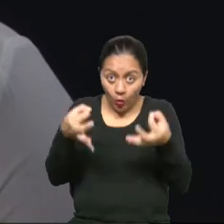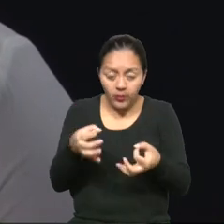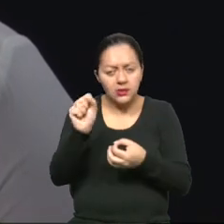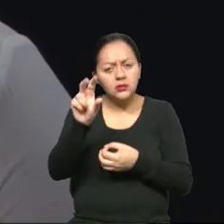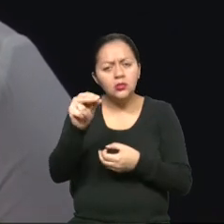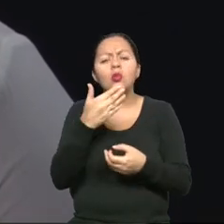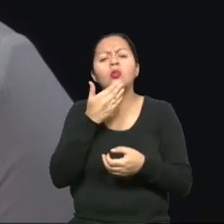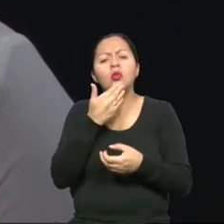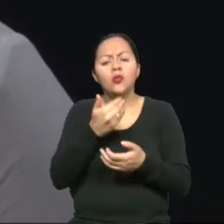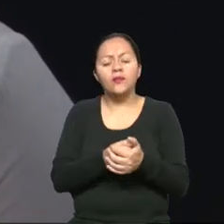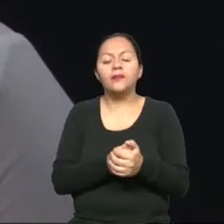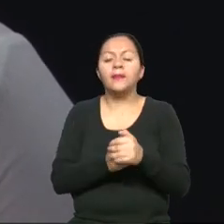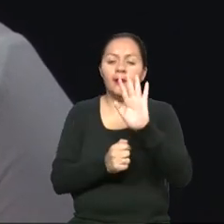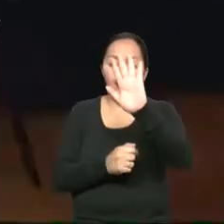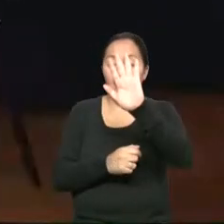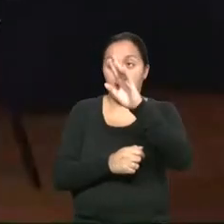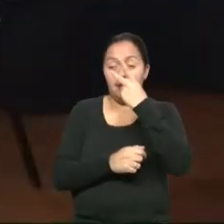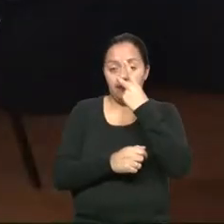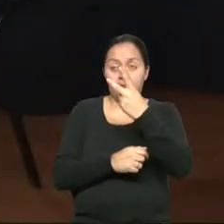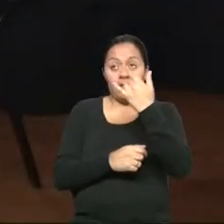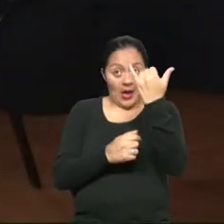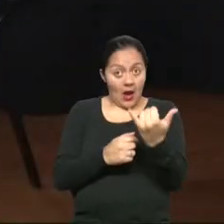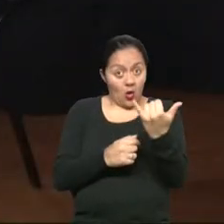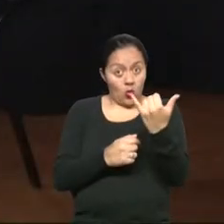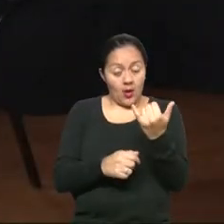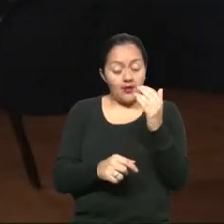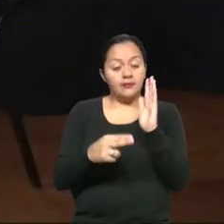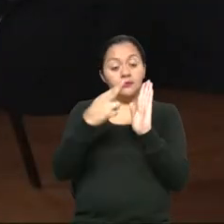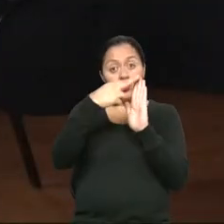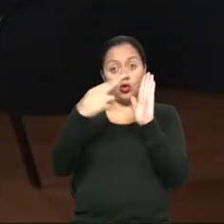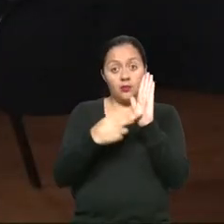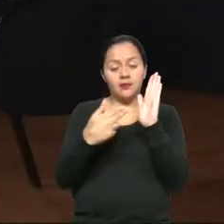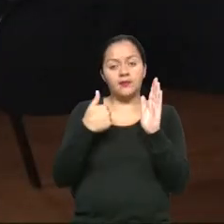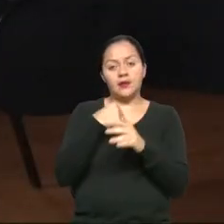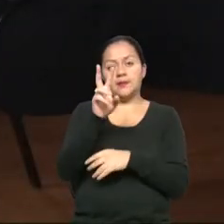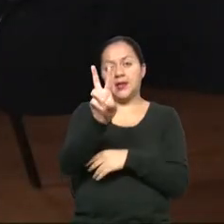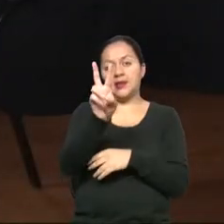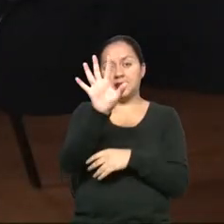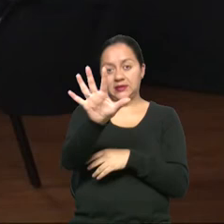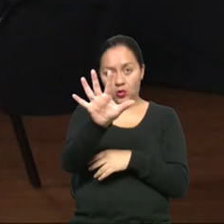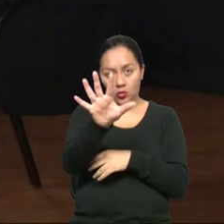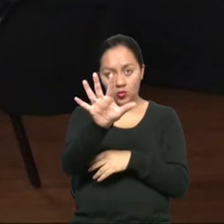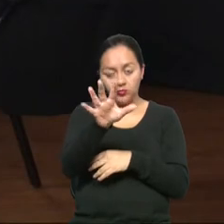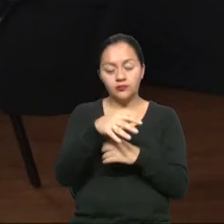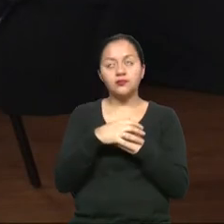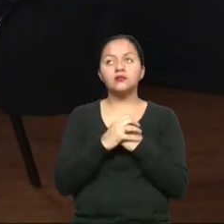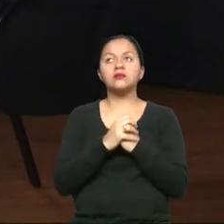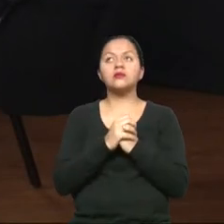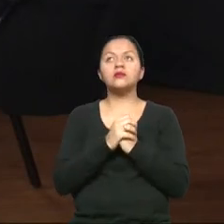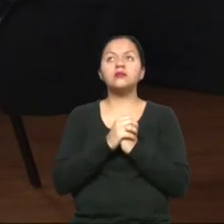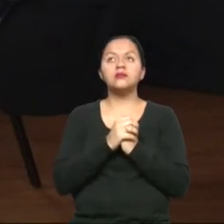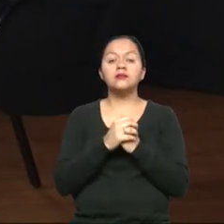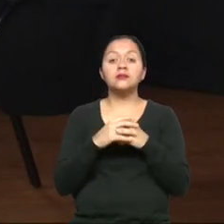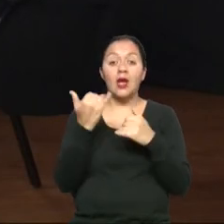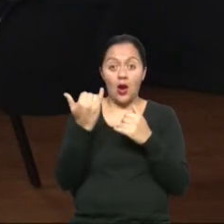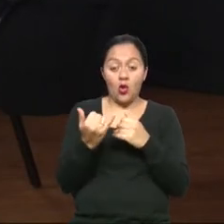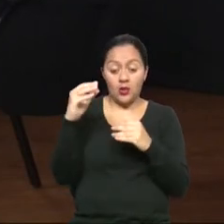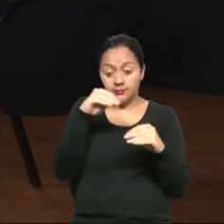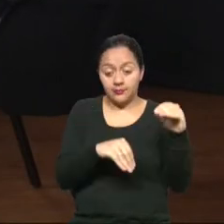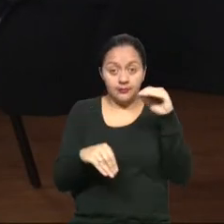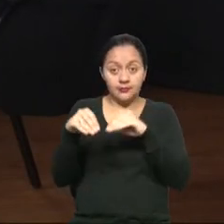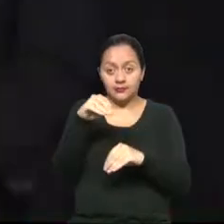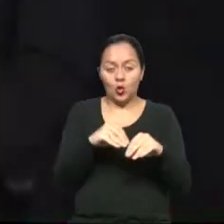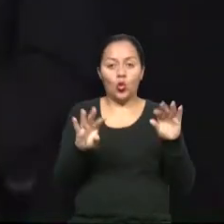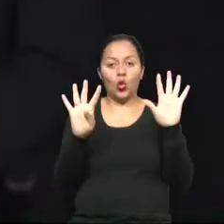Nosotros actualmente ya tenemos 25 normas de accesibilidad al entorno construido. Estamos trabajando nueve normas ahorita en el área de